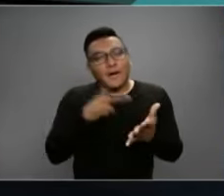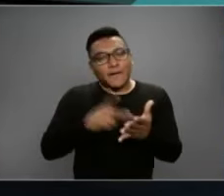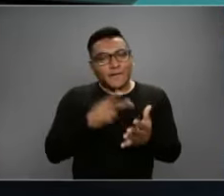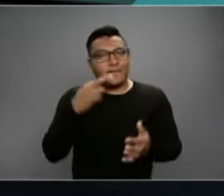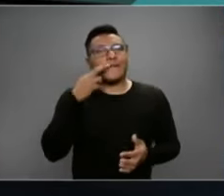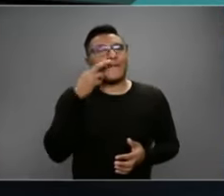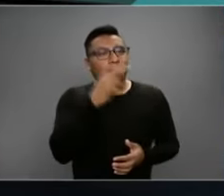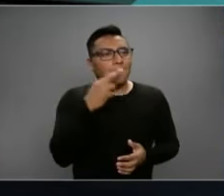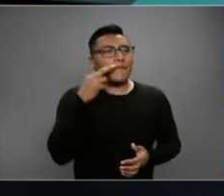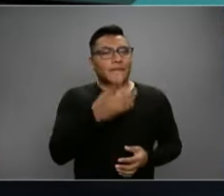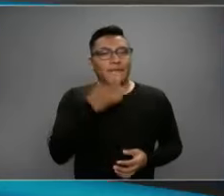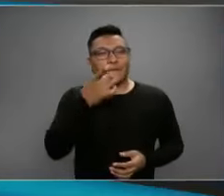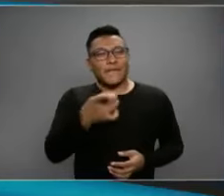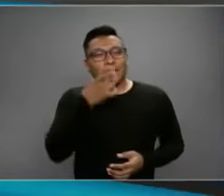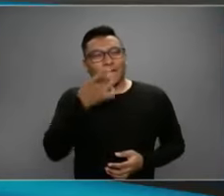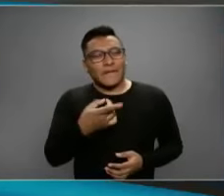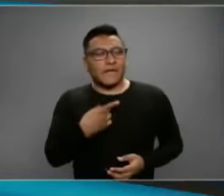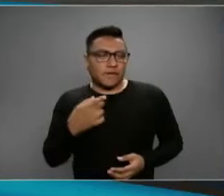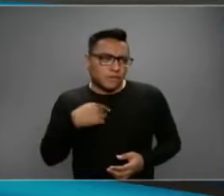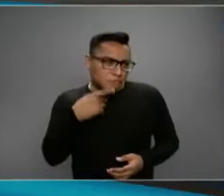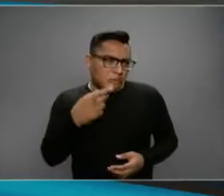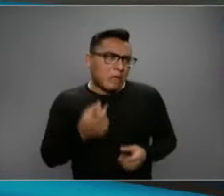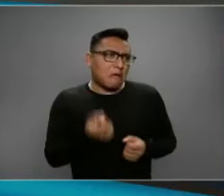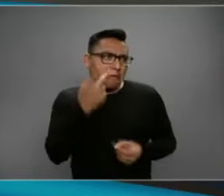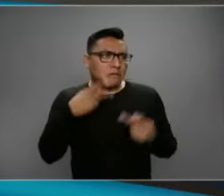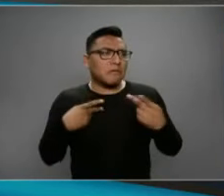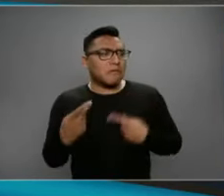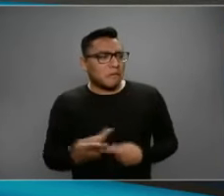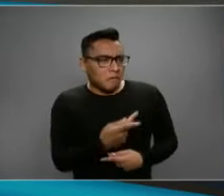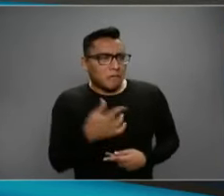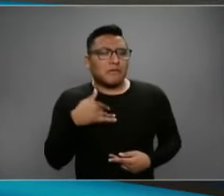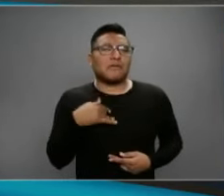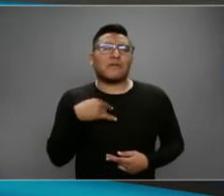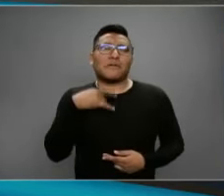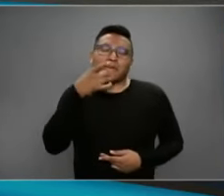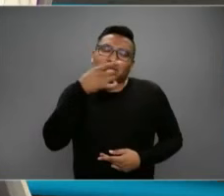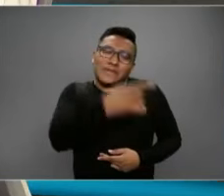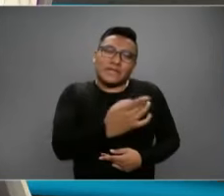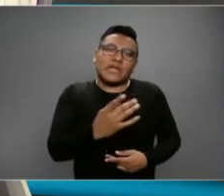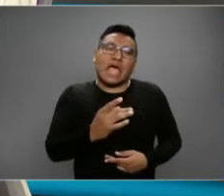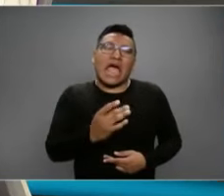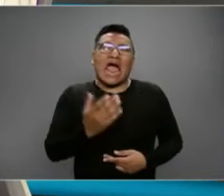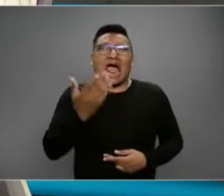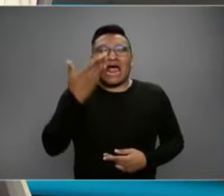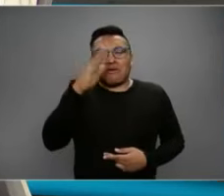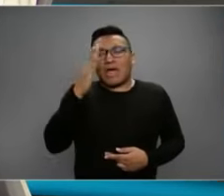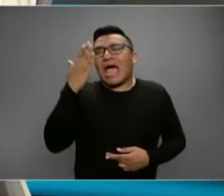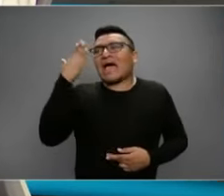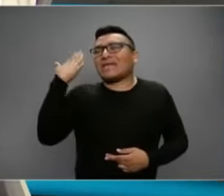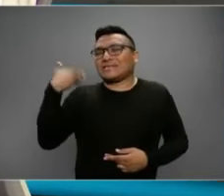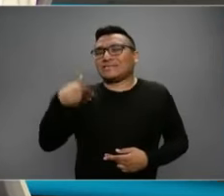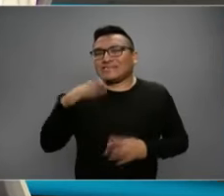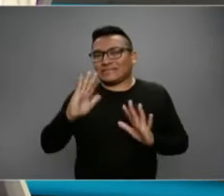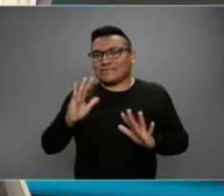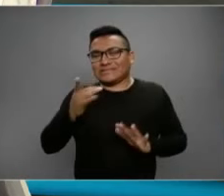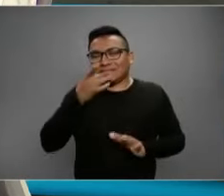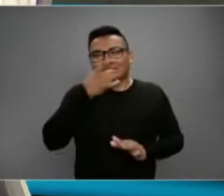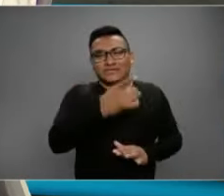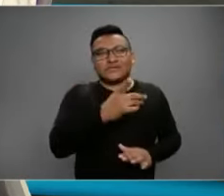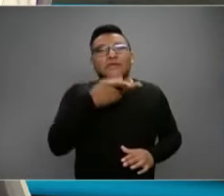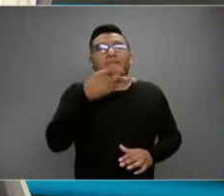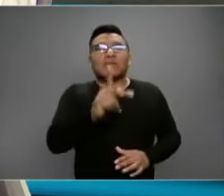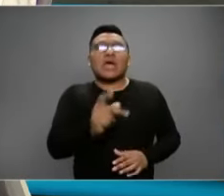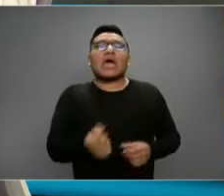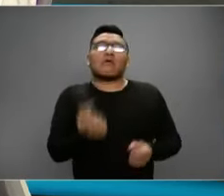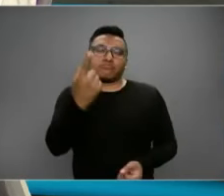Ricardo, si me permites, hacete algunas preguntas que probablemente ya te han hecho, pero que creo que algunas